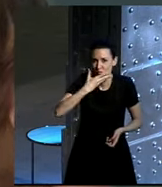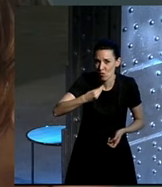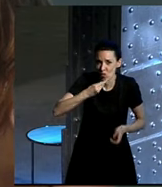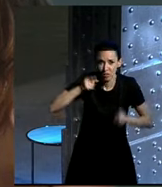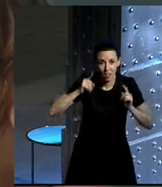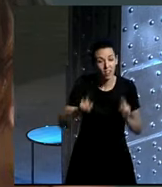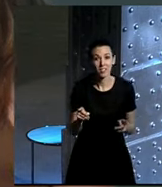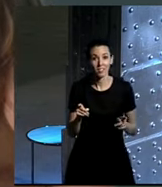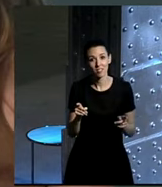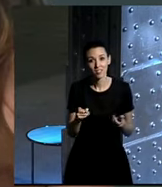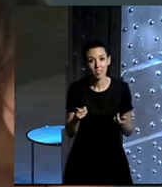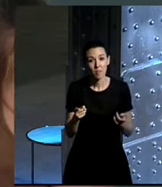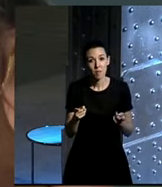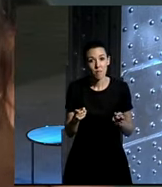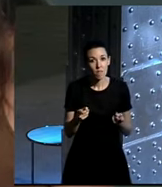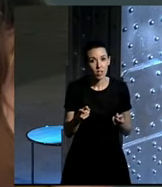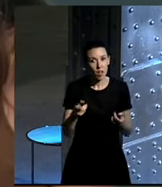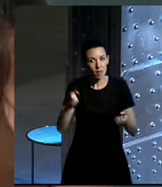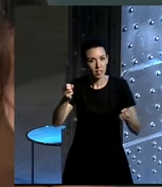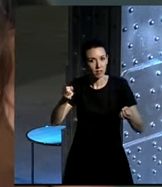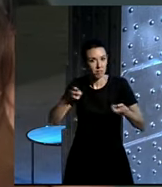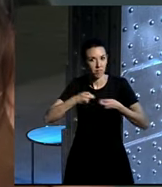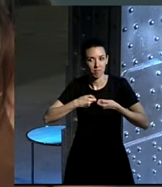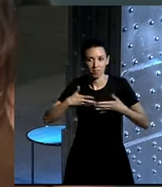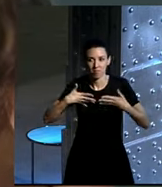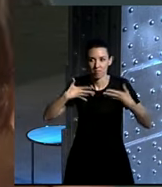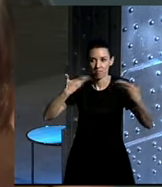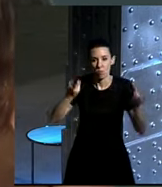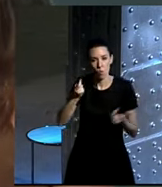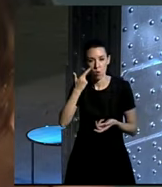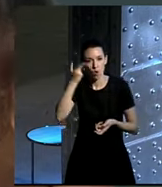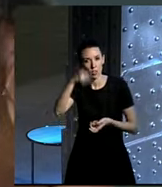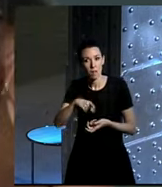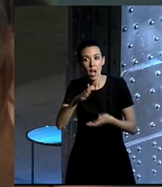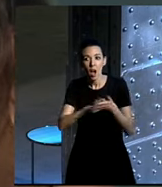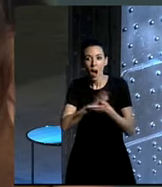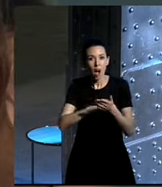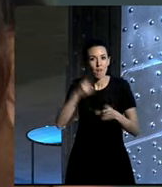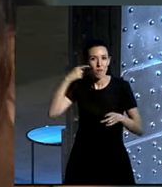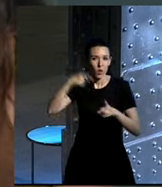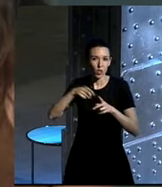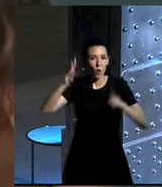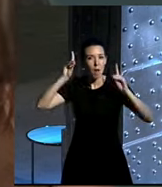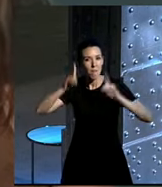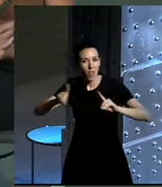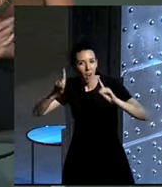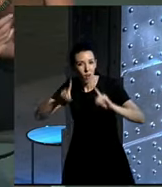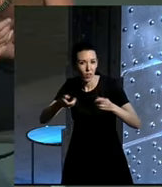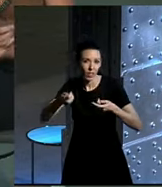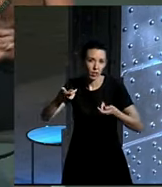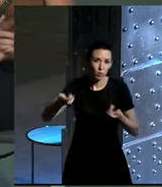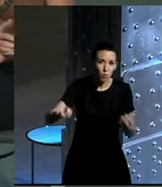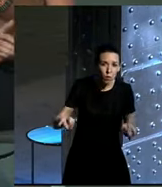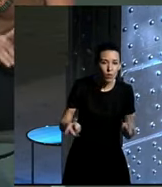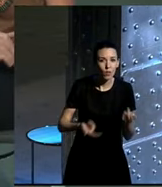lo que nos ha inspirado un poco también, ¿no? De... hablábamos de las misiones pedagógicas un poco, ¿no? Sí, sí, es verdad.